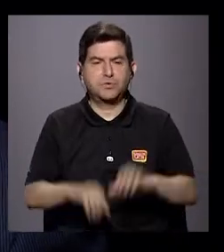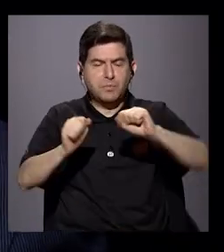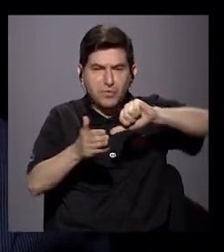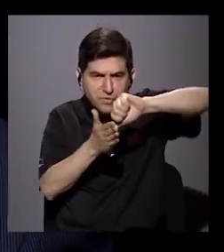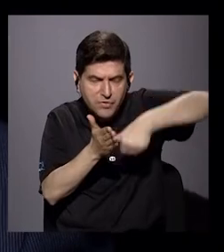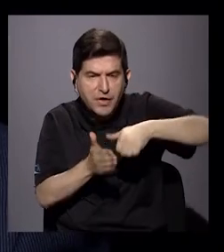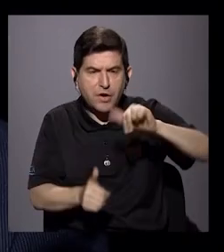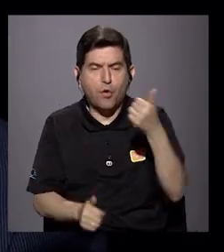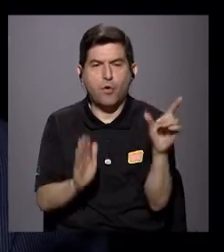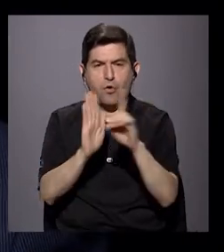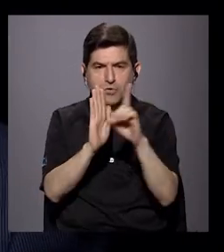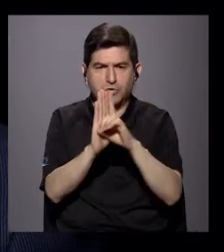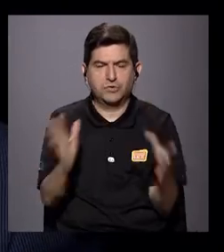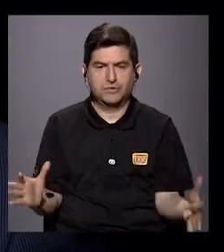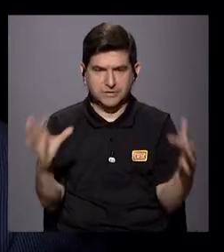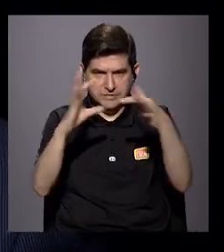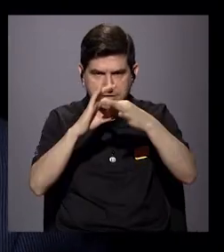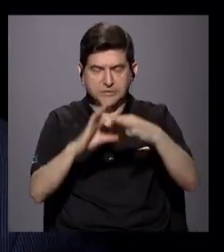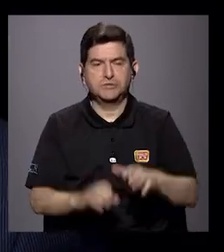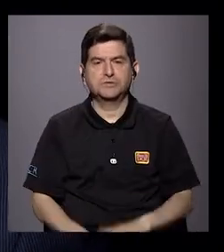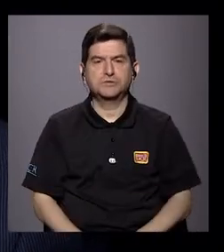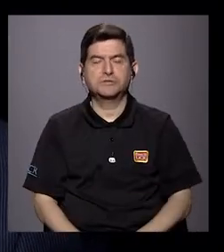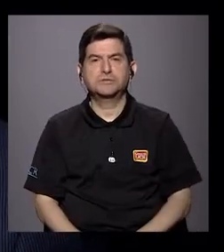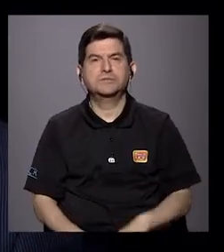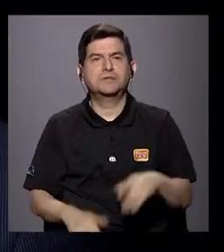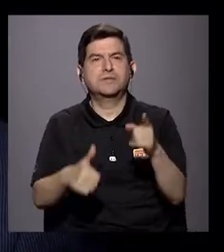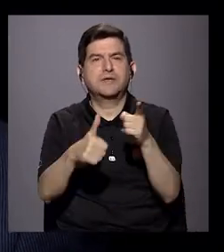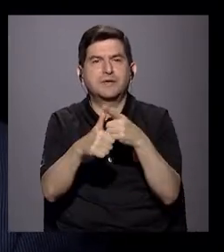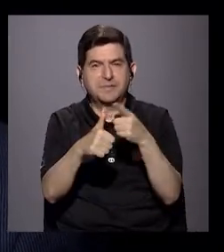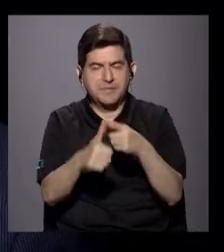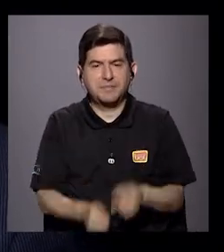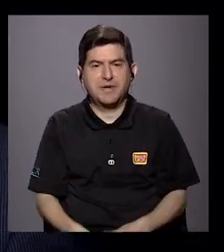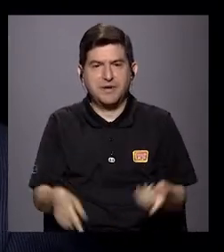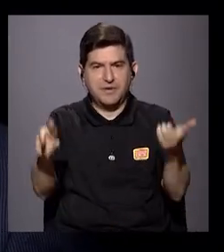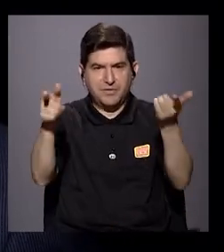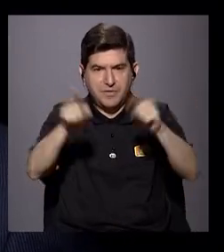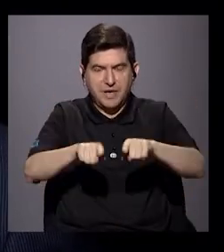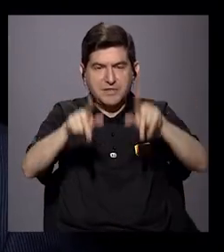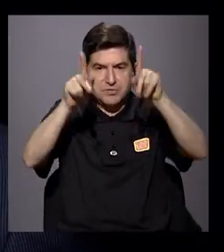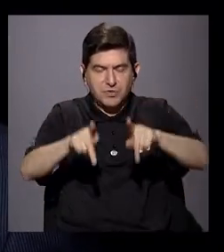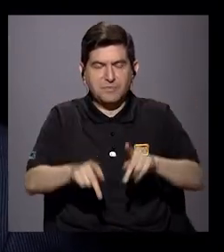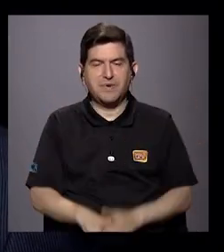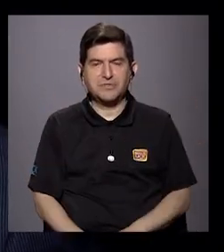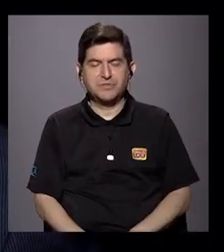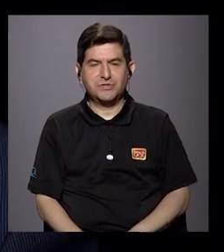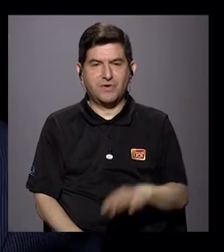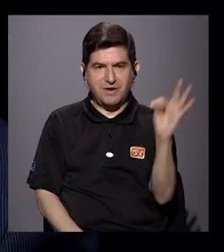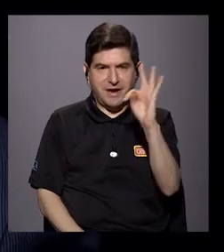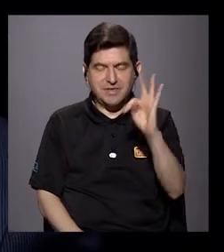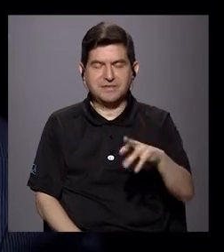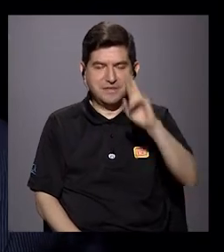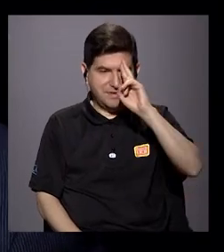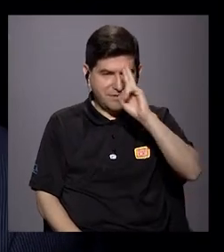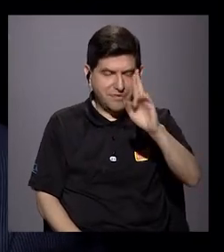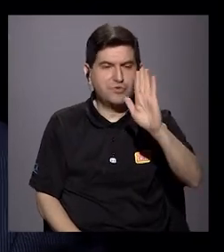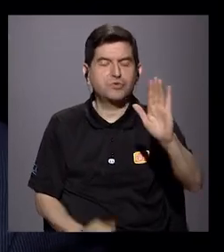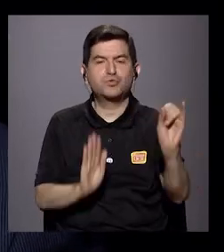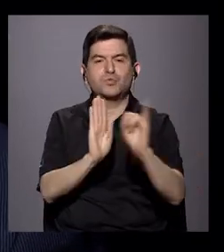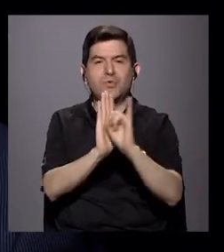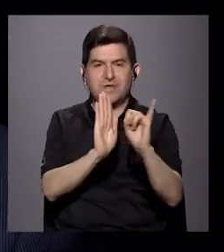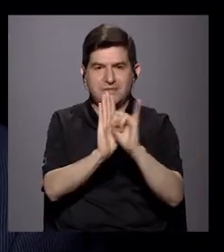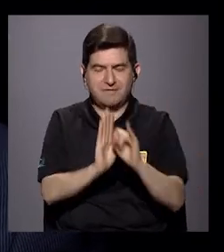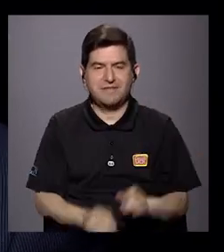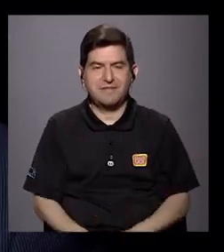reafirmar otros derechos que vienen consigo, ¿verdad? Por ejemplo, en el caso de personas trans, el primer punto medular era el reconocimiento de su